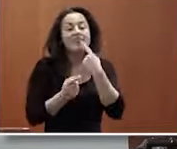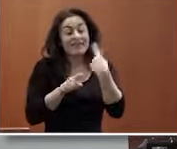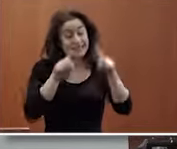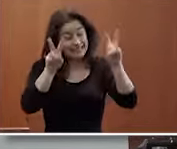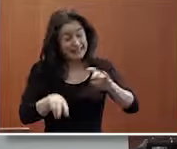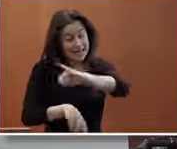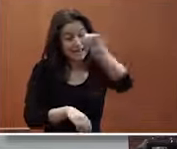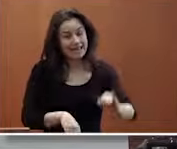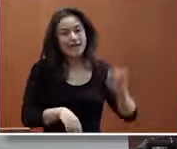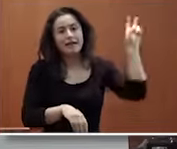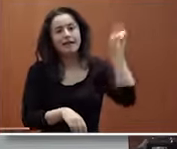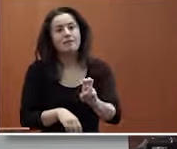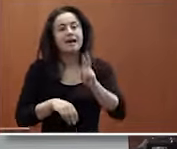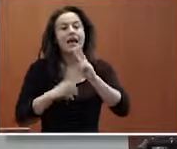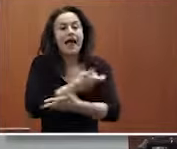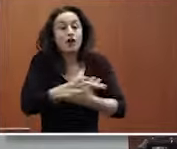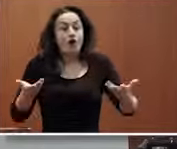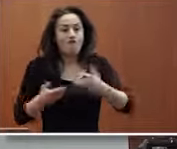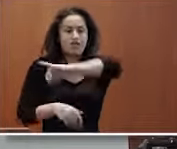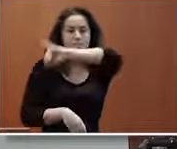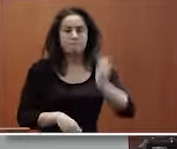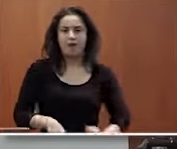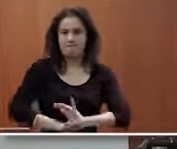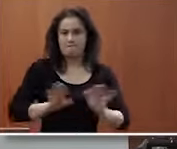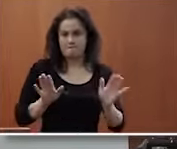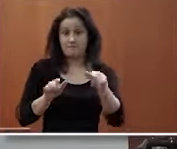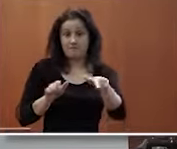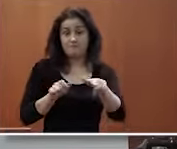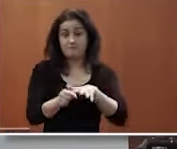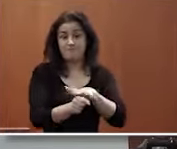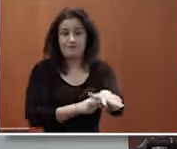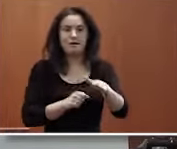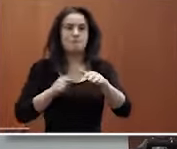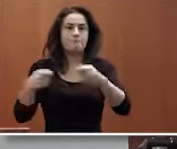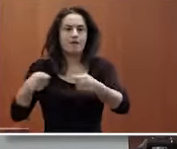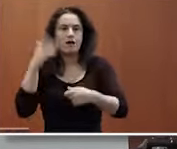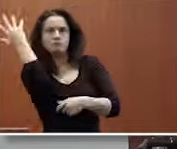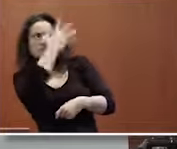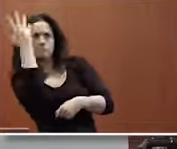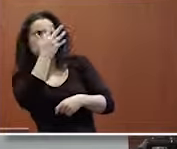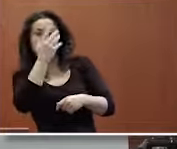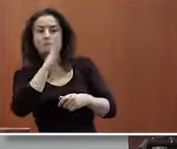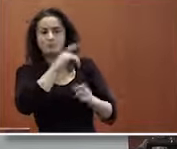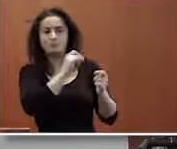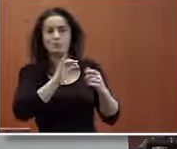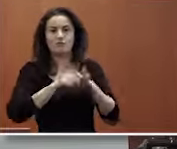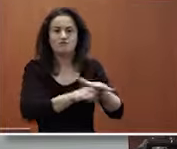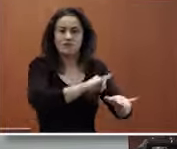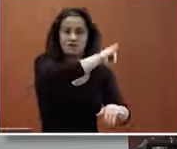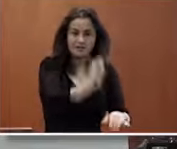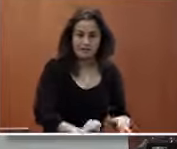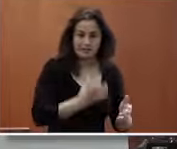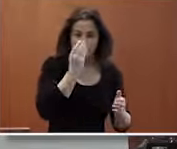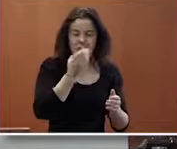ver la quiebra de la confianza en general ha habido una quiebra de la confianza en mercados financieros etcétera y por lo tanto tenemos que repensarnos aquellos